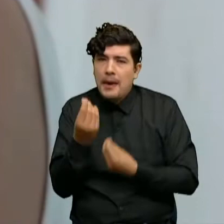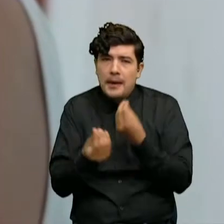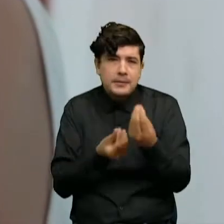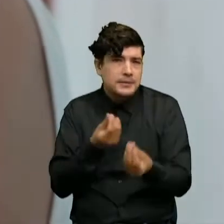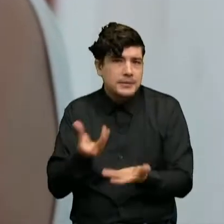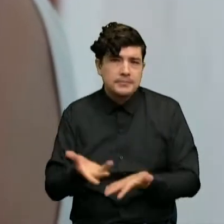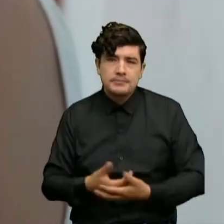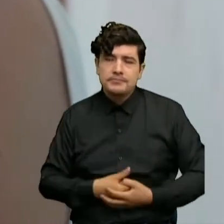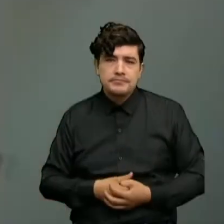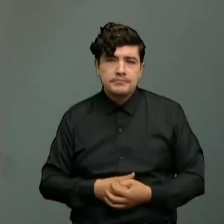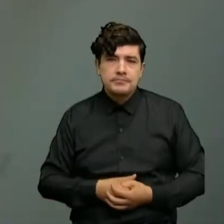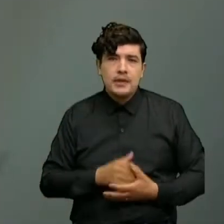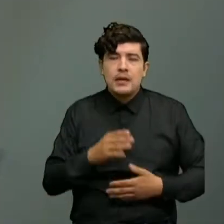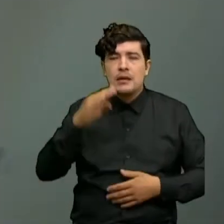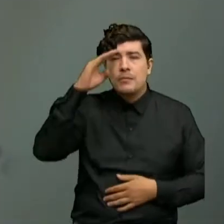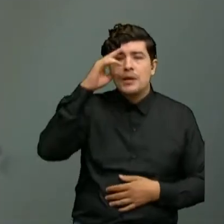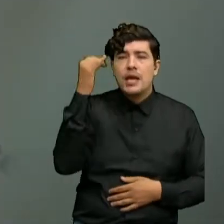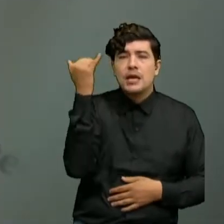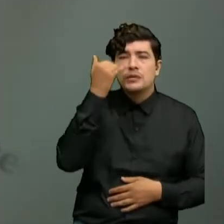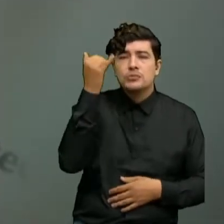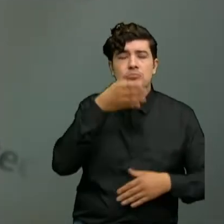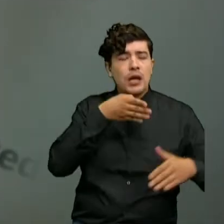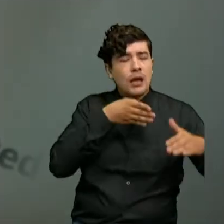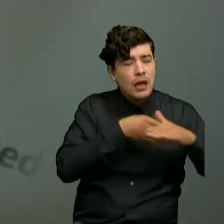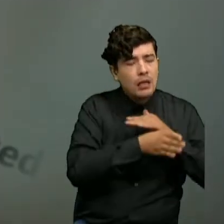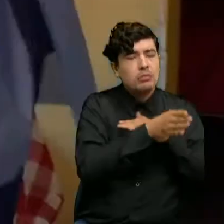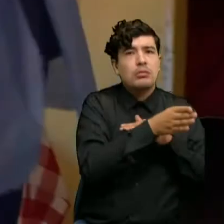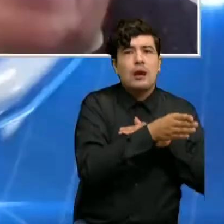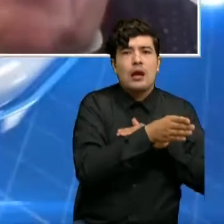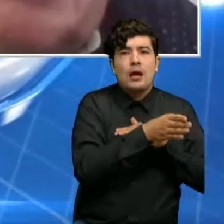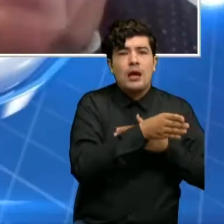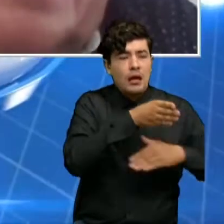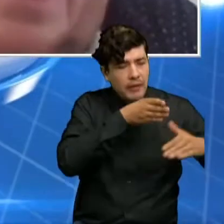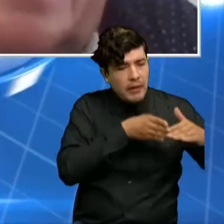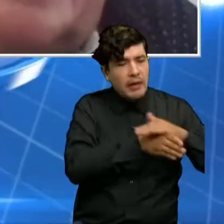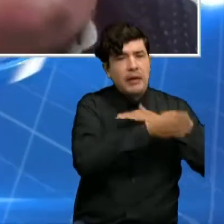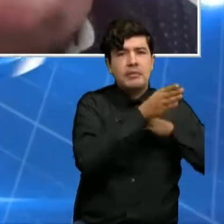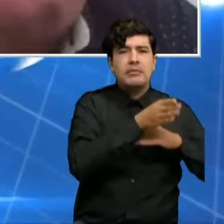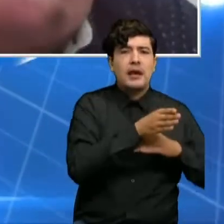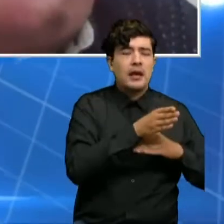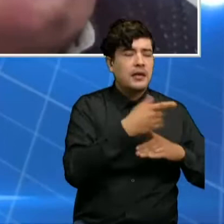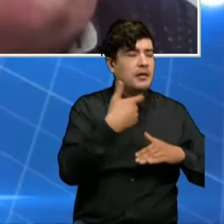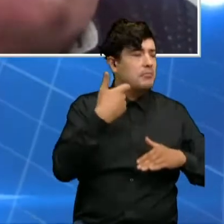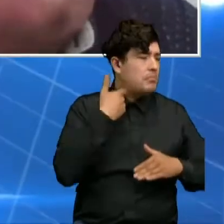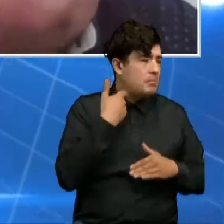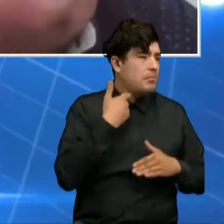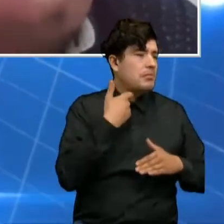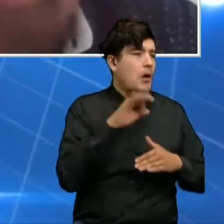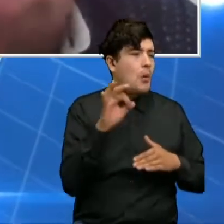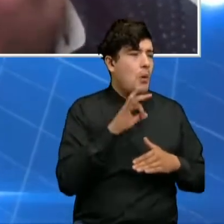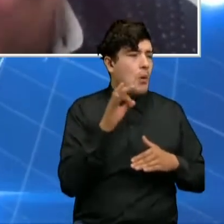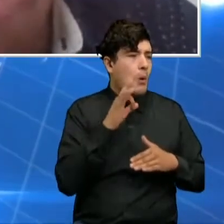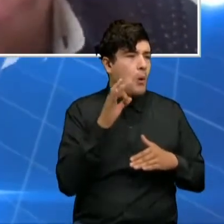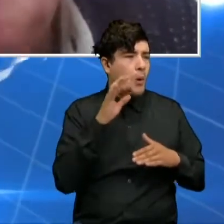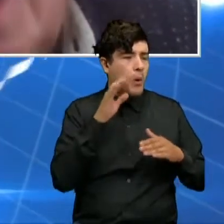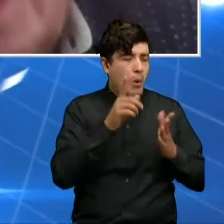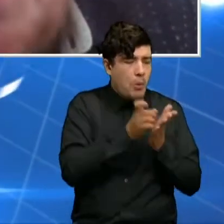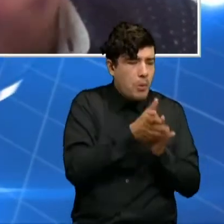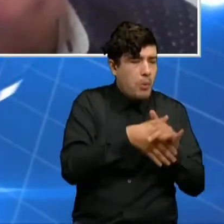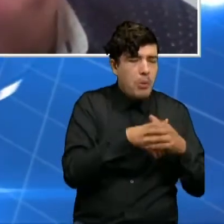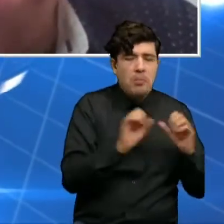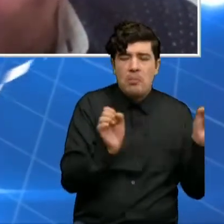Y pues los guardianes entran y seguramente tampoco sin los tamizajes y sin los controles necesarios.